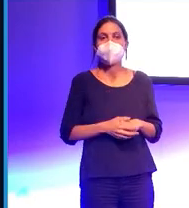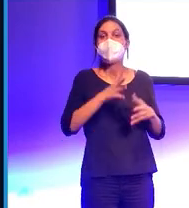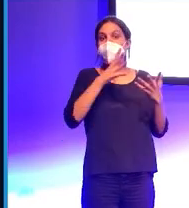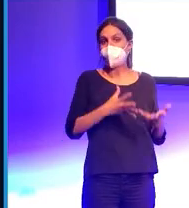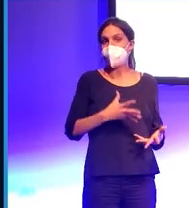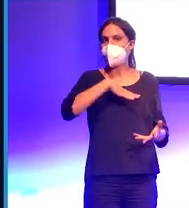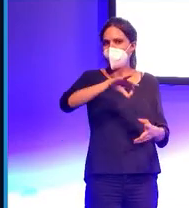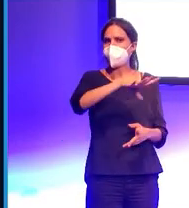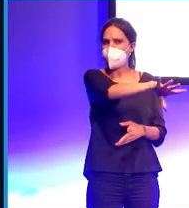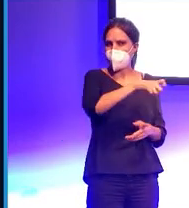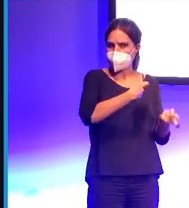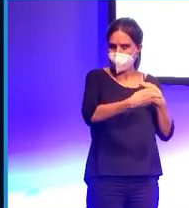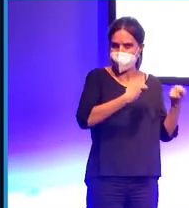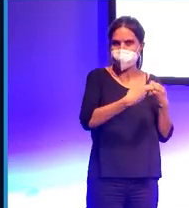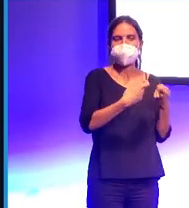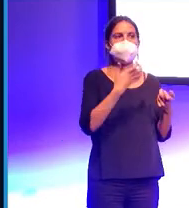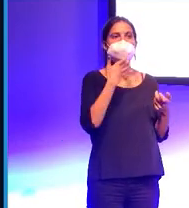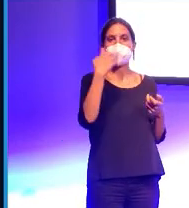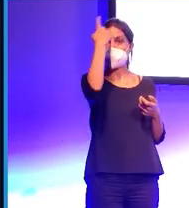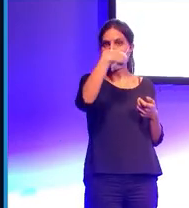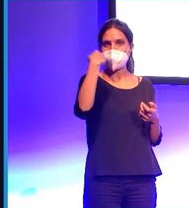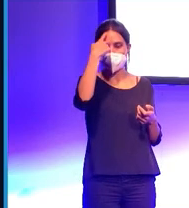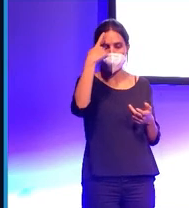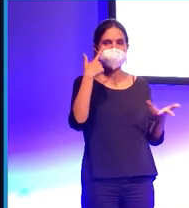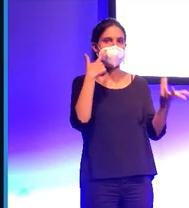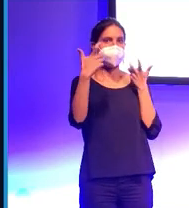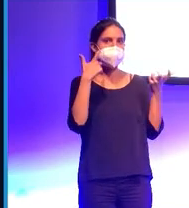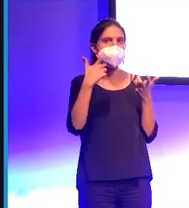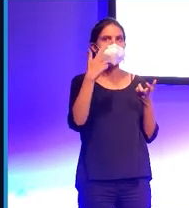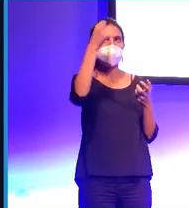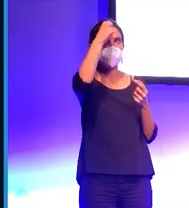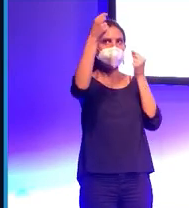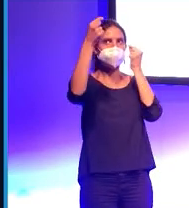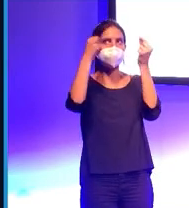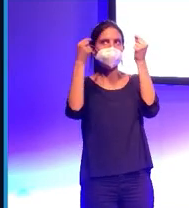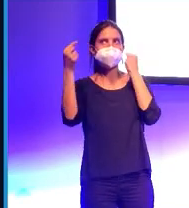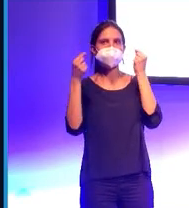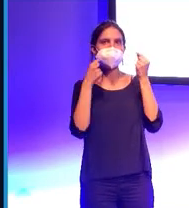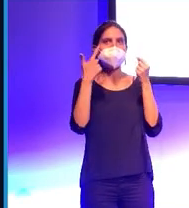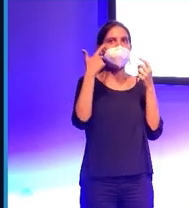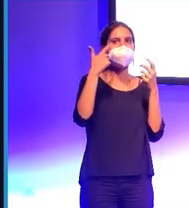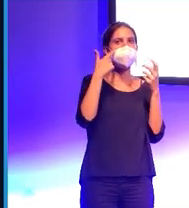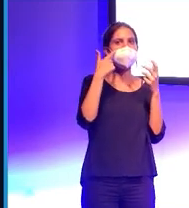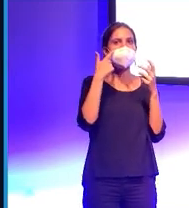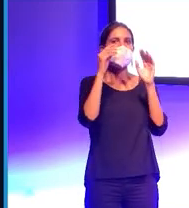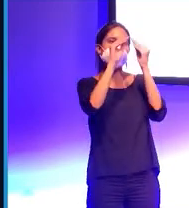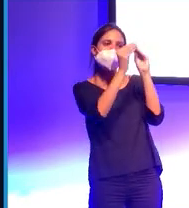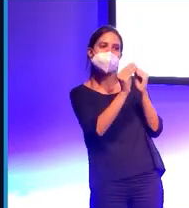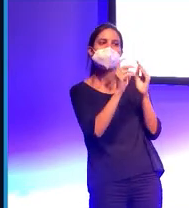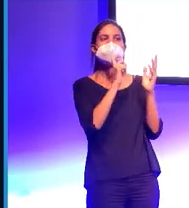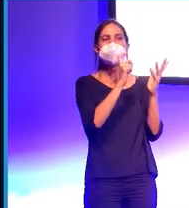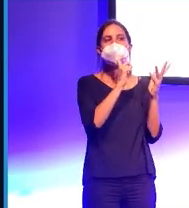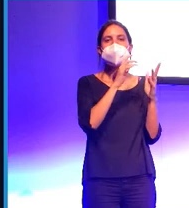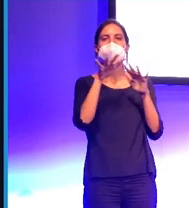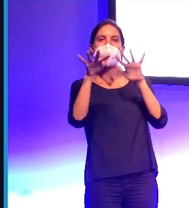comercial que es capaz de detectar nuestra cara, es capaz de detectar puntos faciales, analizar las configuraciones, analizar cómo se mueve nuestra cara e